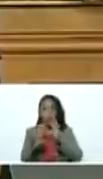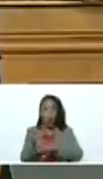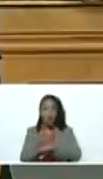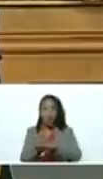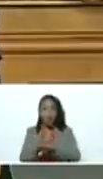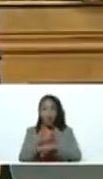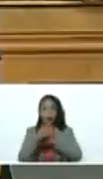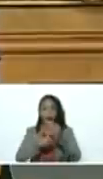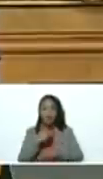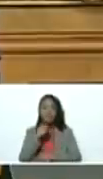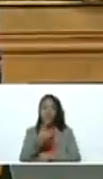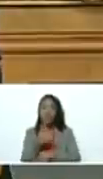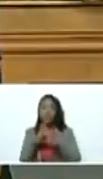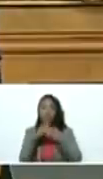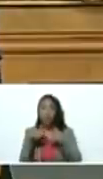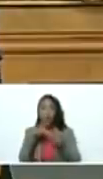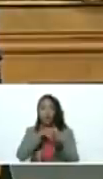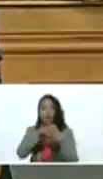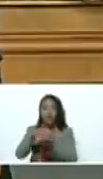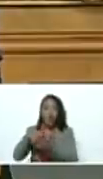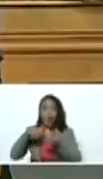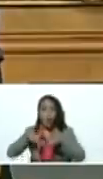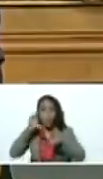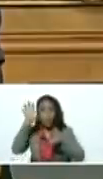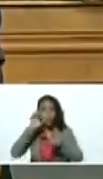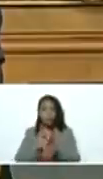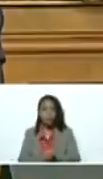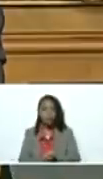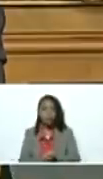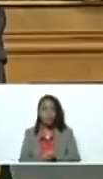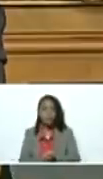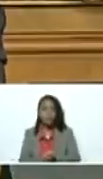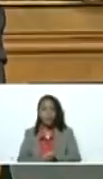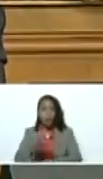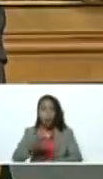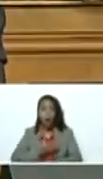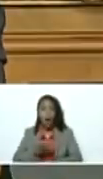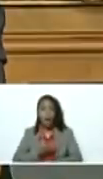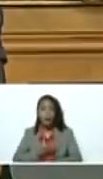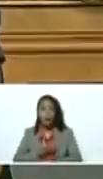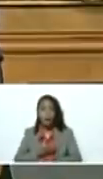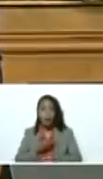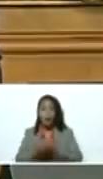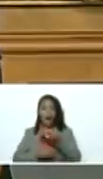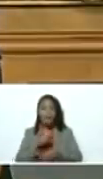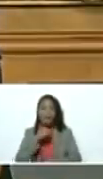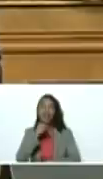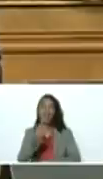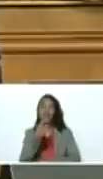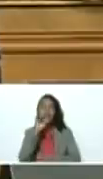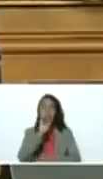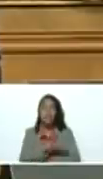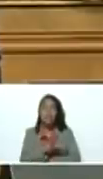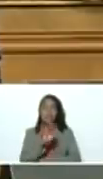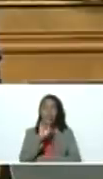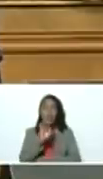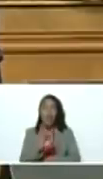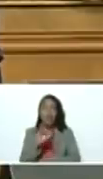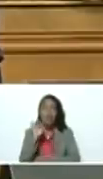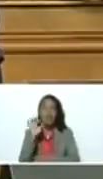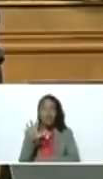llevarán la voz de todas las regiones del país por los alcaldes para llevar la voz de los 335